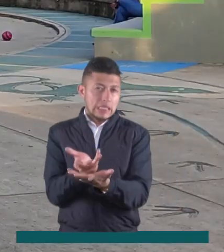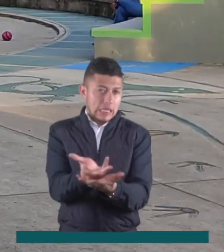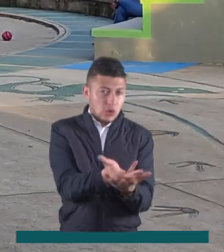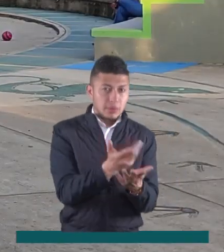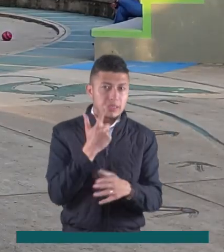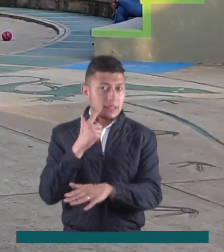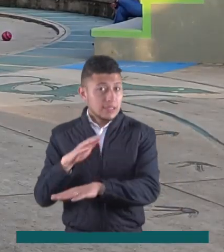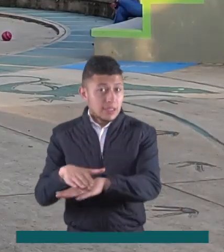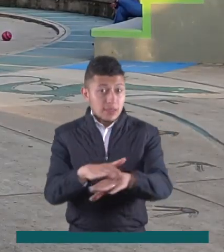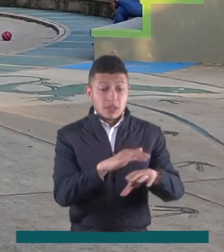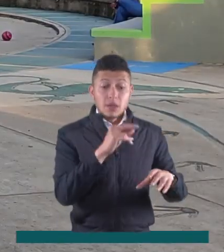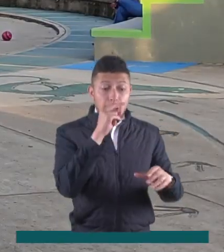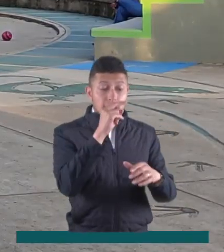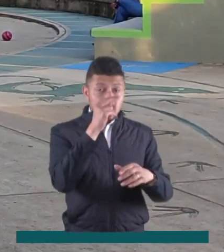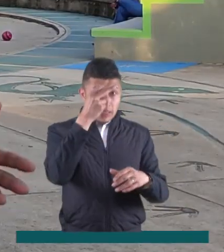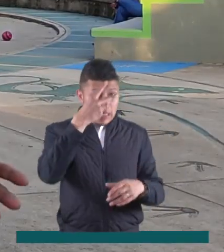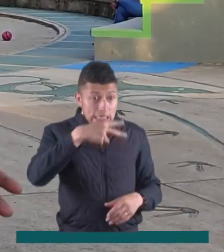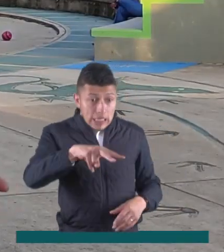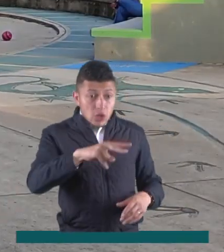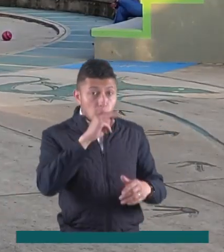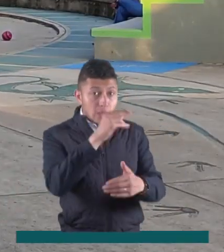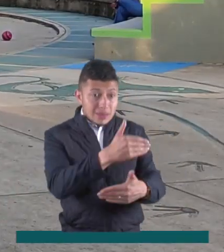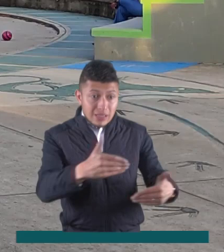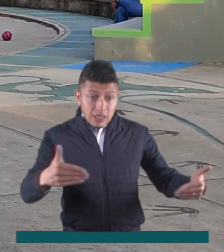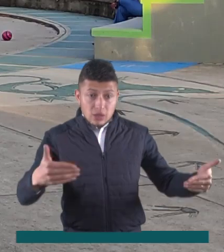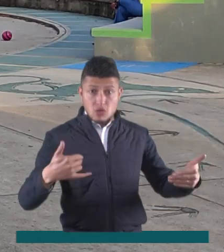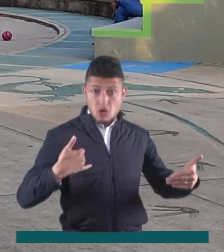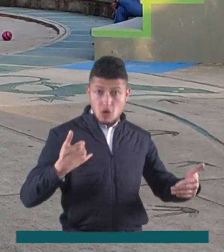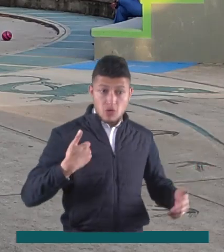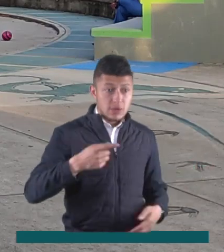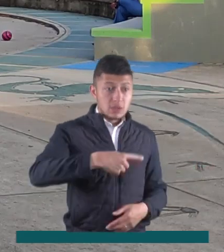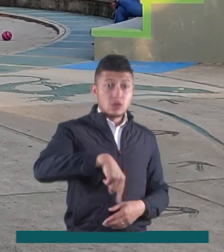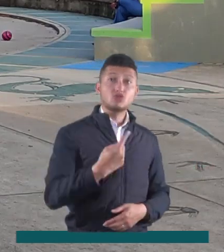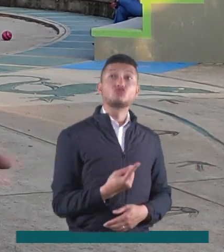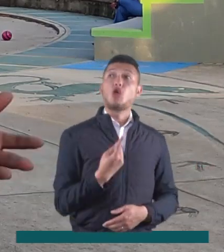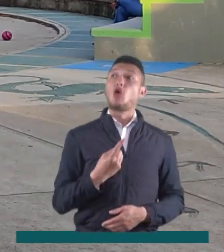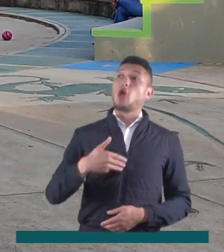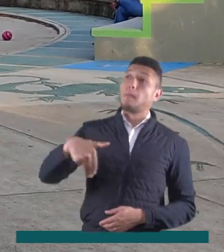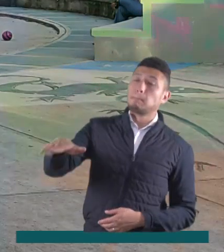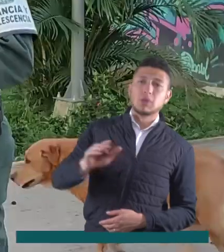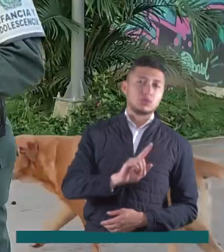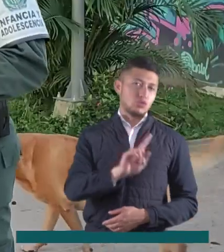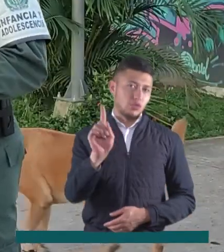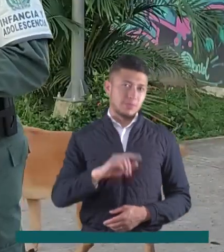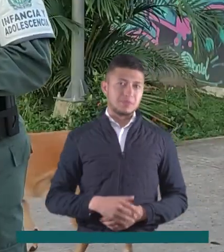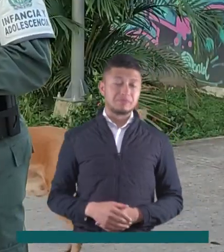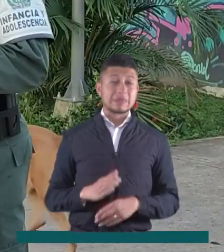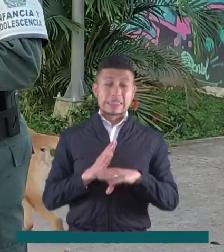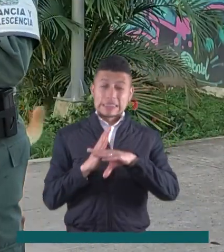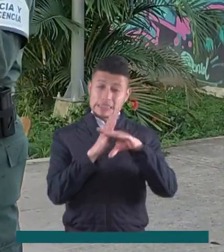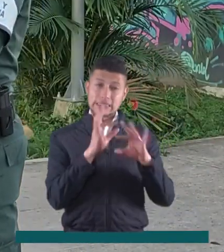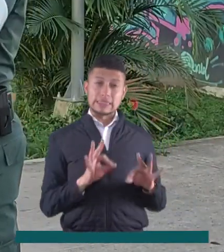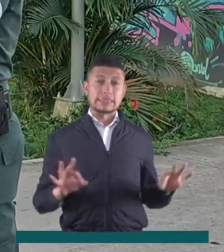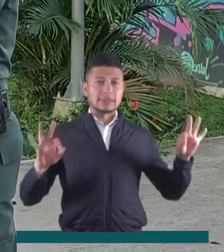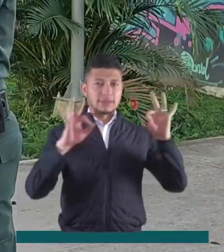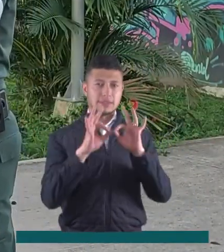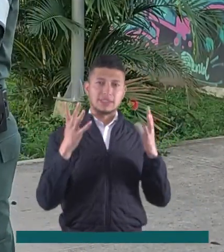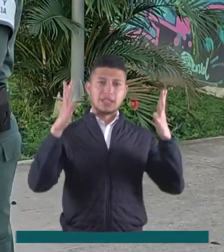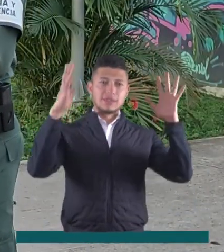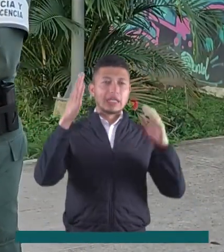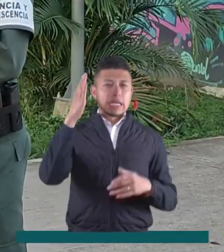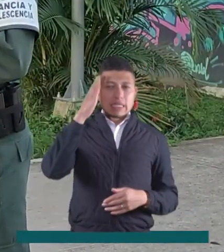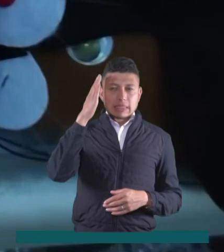hacemos la recomendación que nuestros hijos o los niños, niñas y adolescentes no salgan solos. Extremar la seguridad durante esta